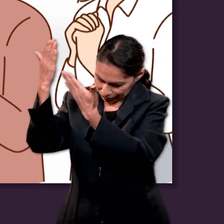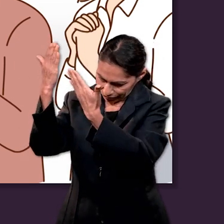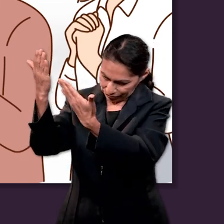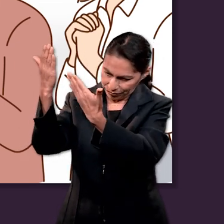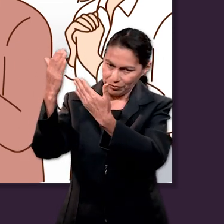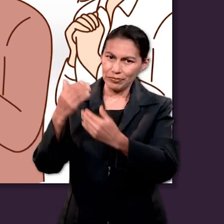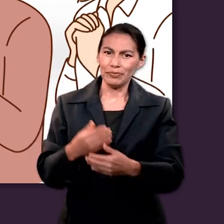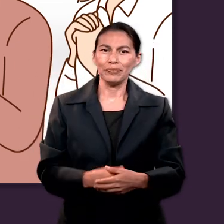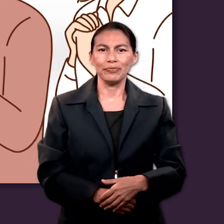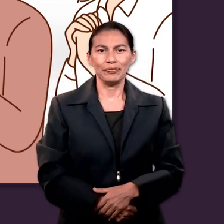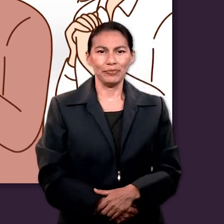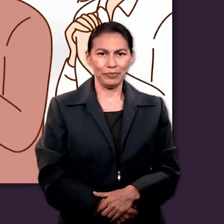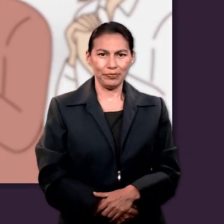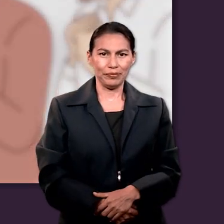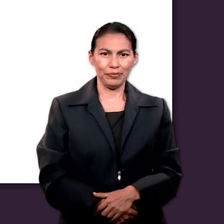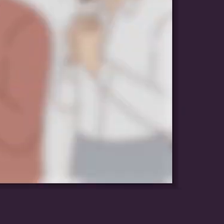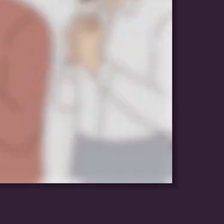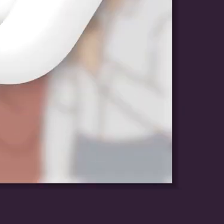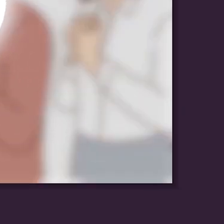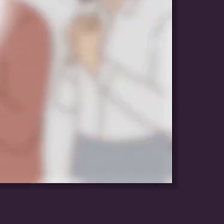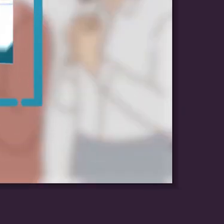lo amamos y confiamos en Él.